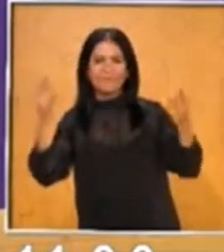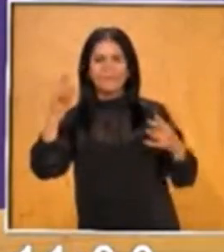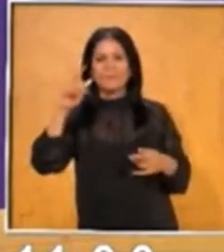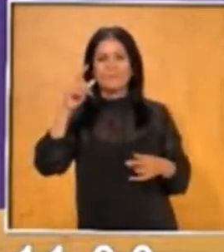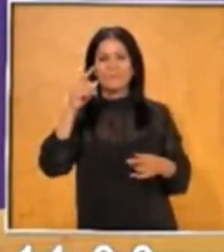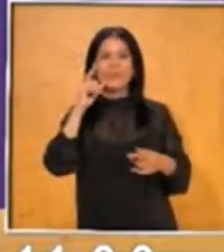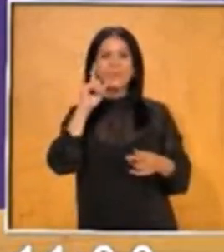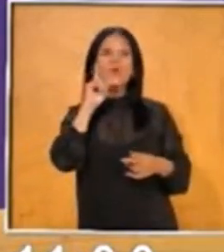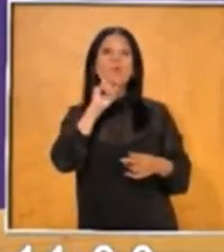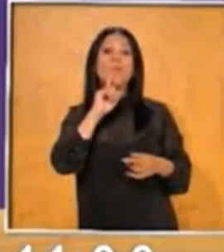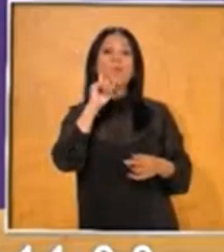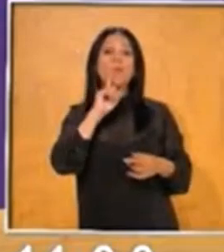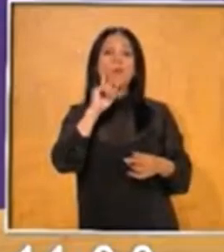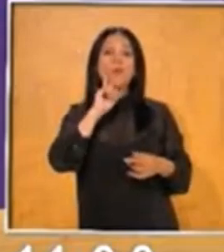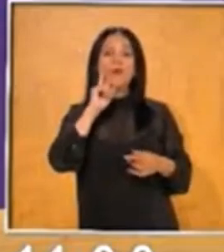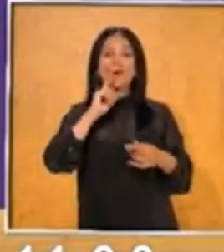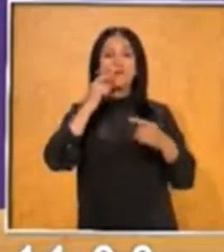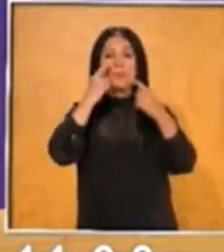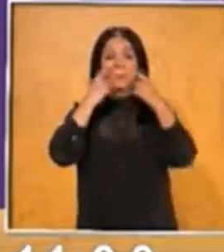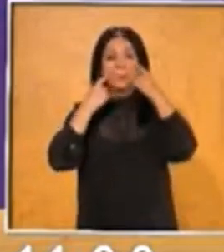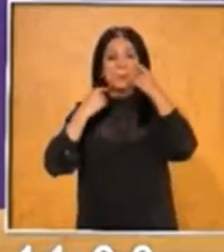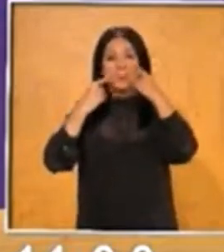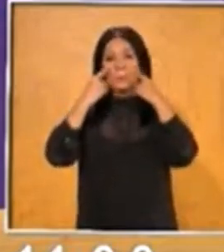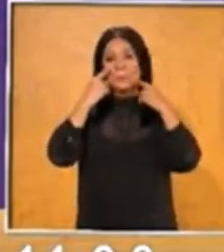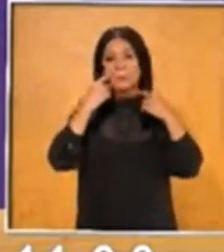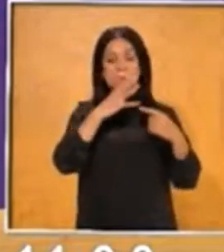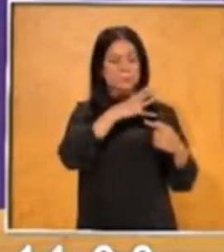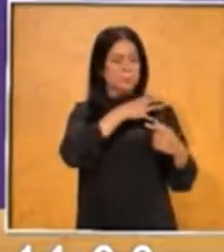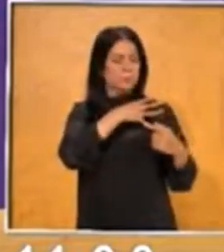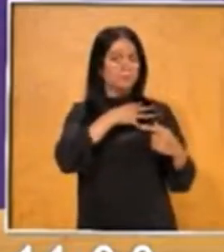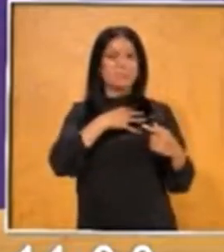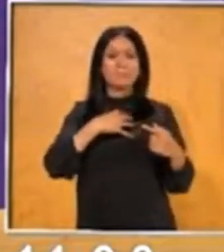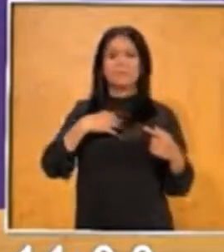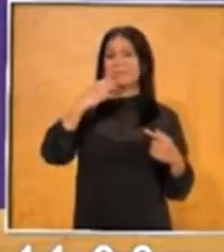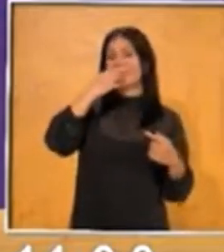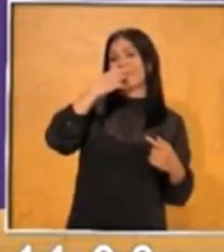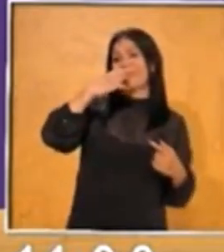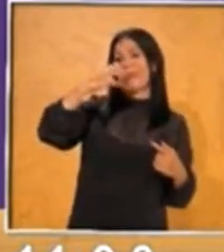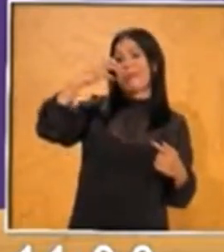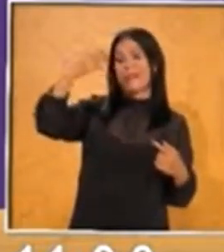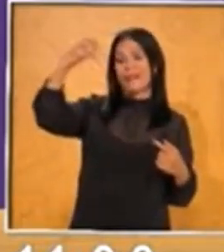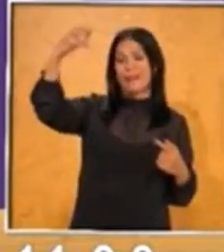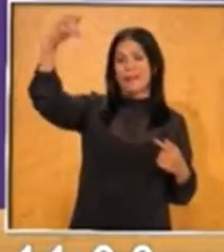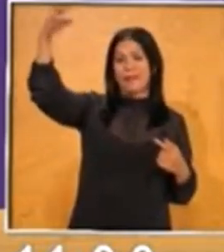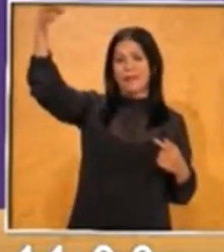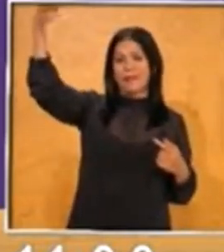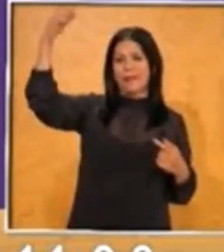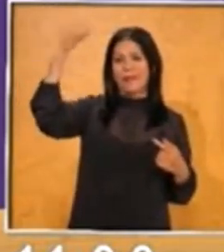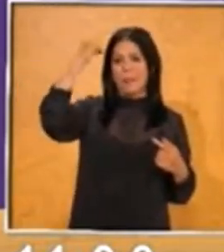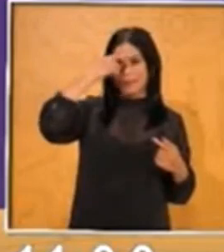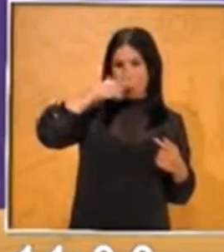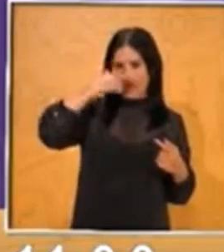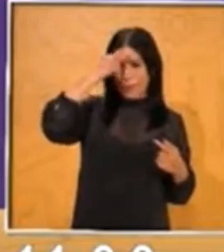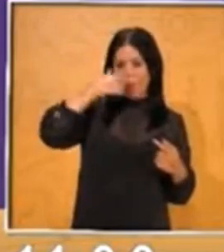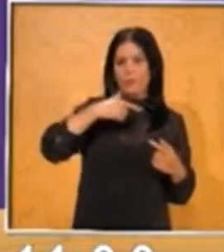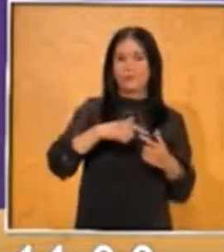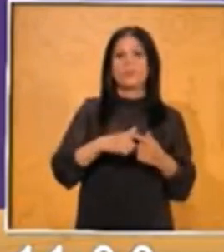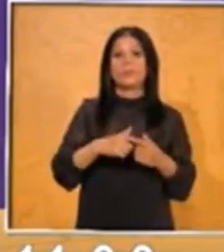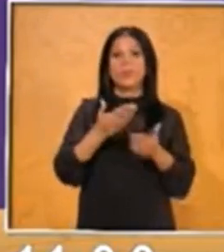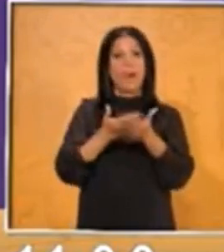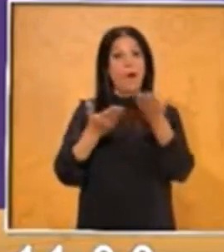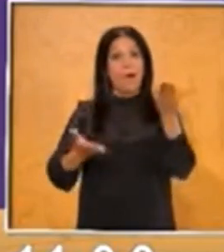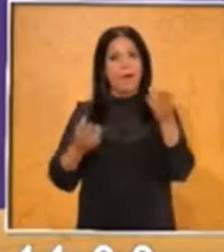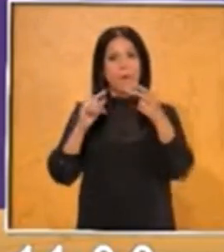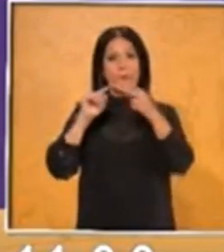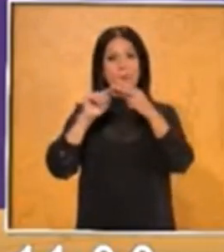a pedir a papi, a mami o alguna persona que te explicara o que te la platicara, ¿verdad? Entonces ahorita vamos a empezar con eso. Ya